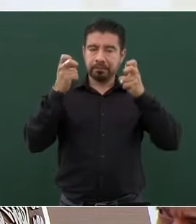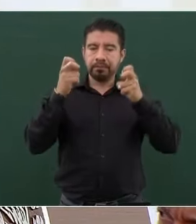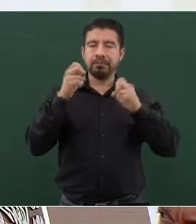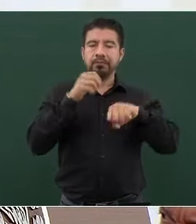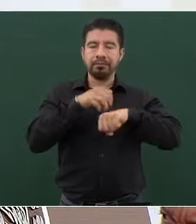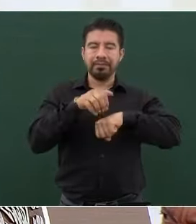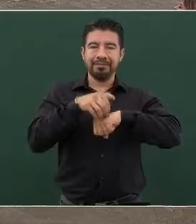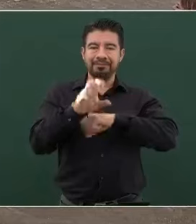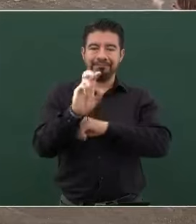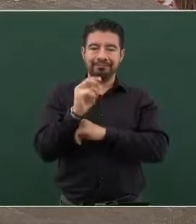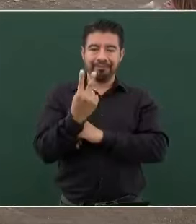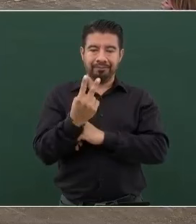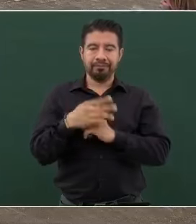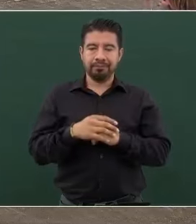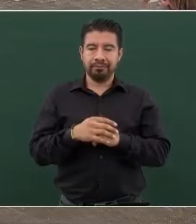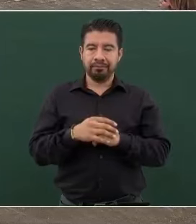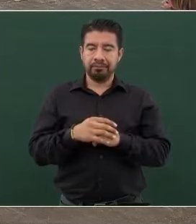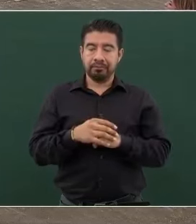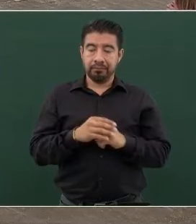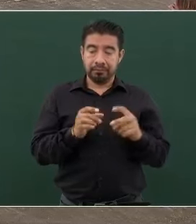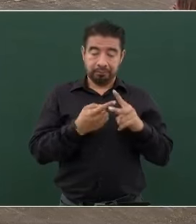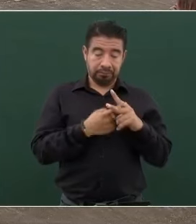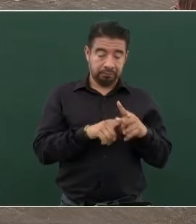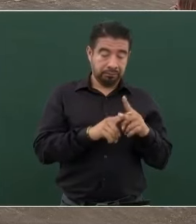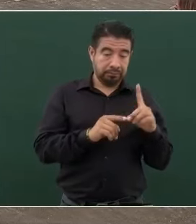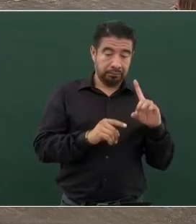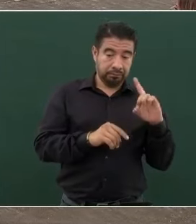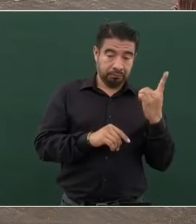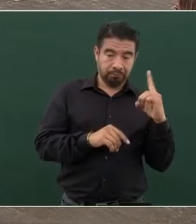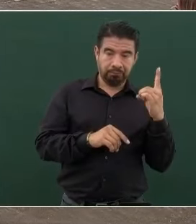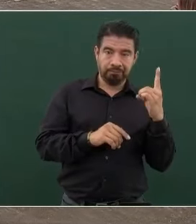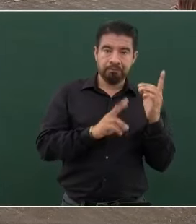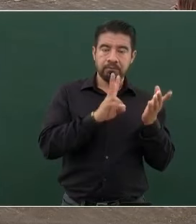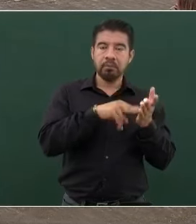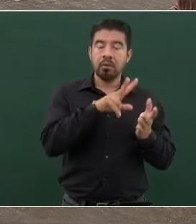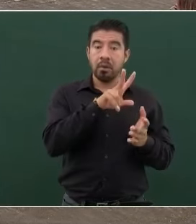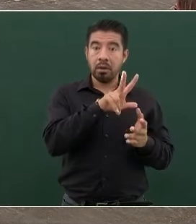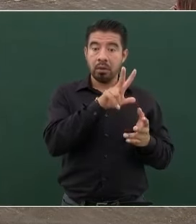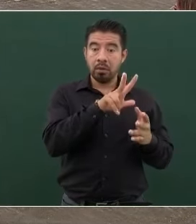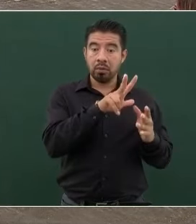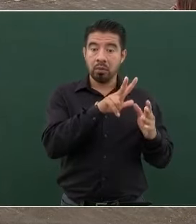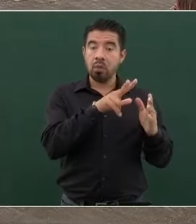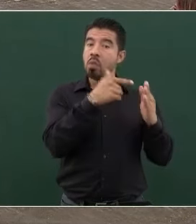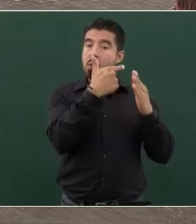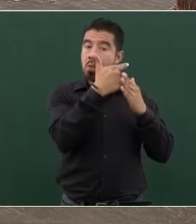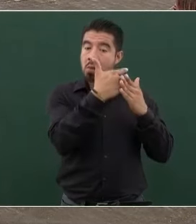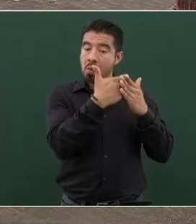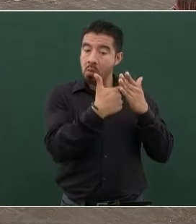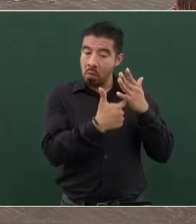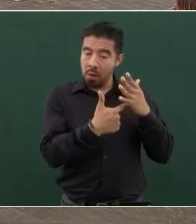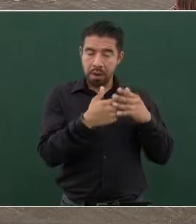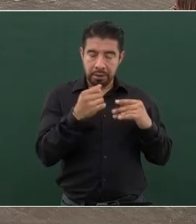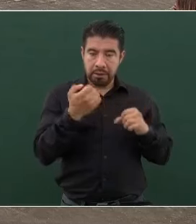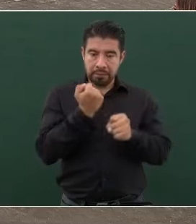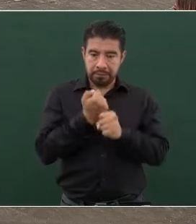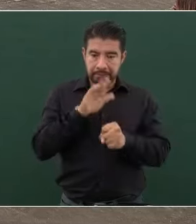Es un periodo de diciembre de 18, cuando inició el gobierno,